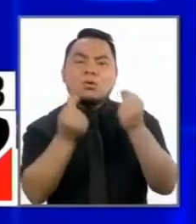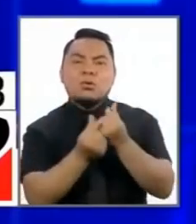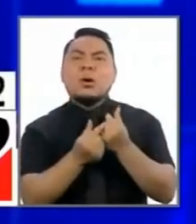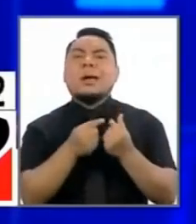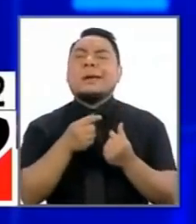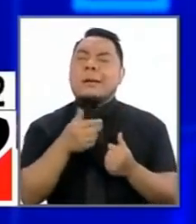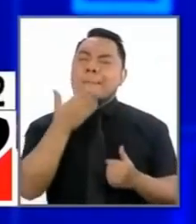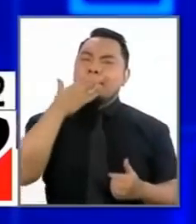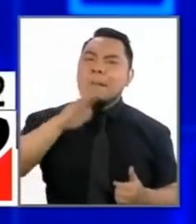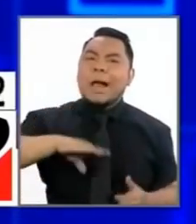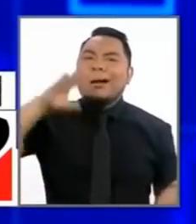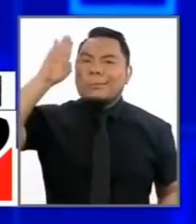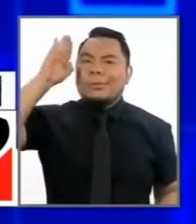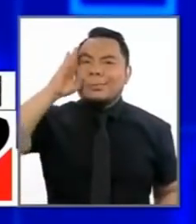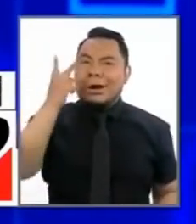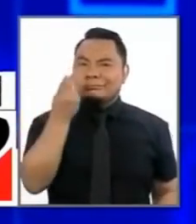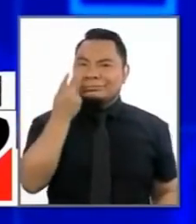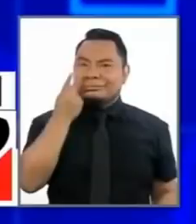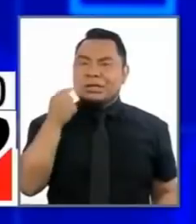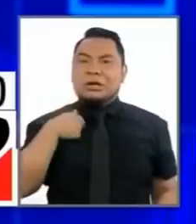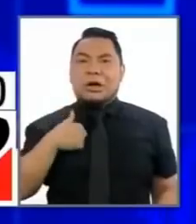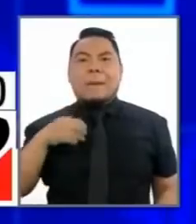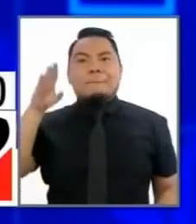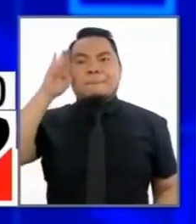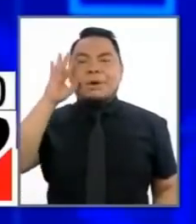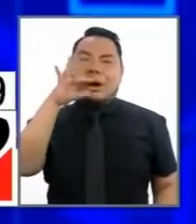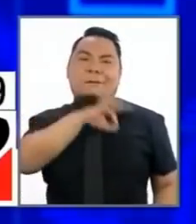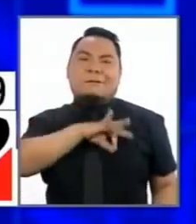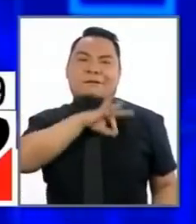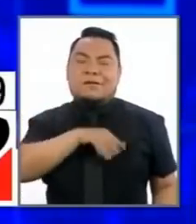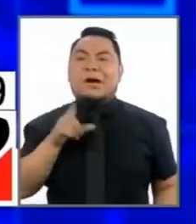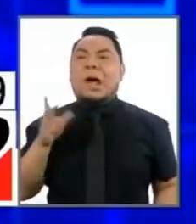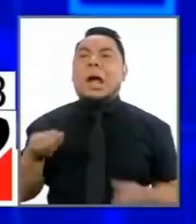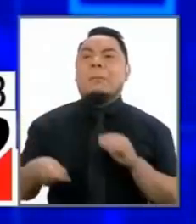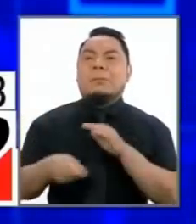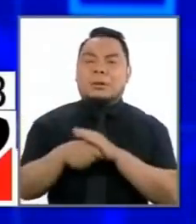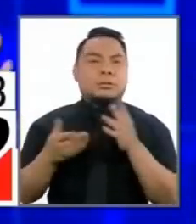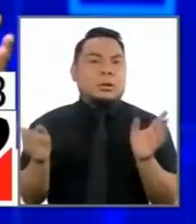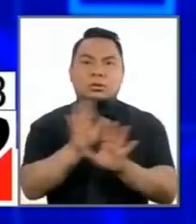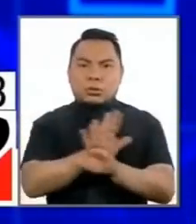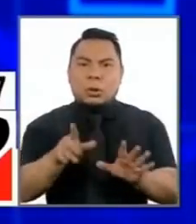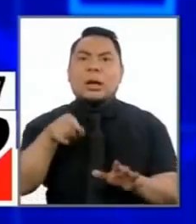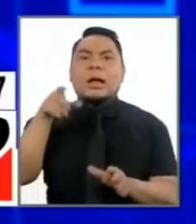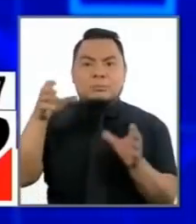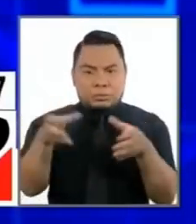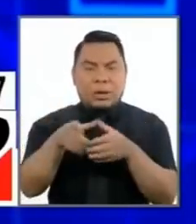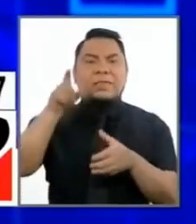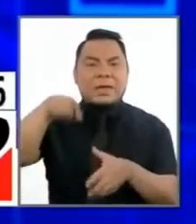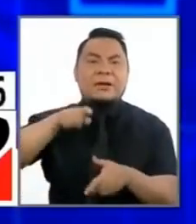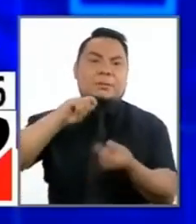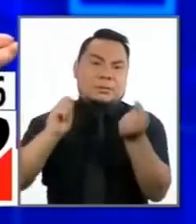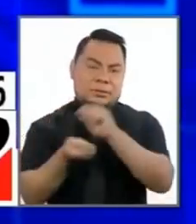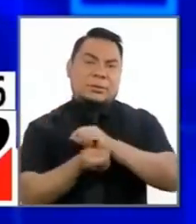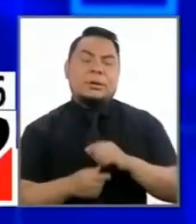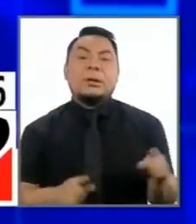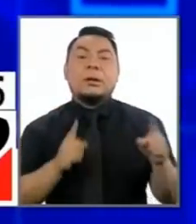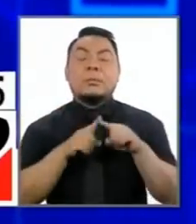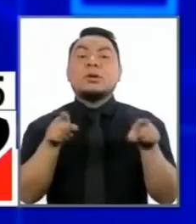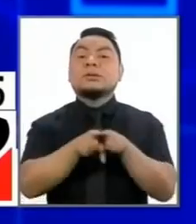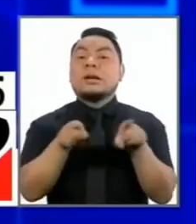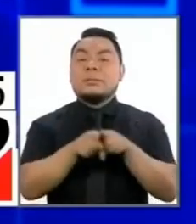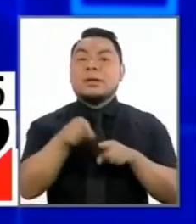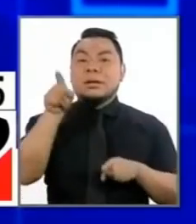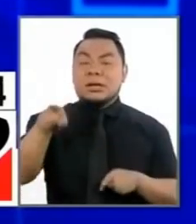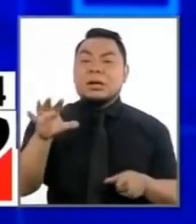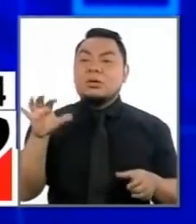policías que actúan aprovechando la institución. ¿Cómo no la vamos a reformar? Tenemos que reformarla. Pero además tenemos que